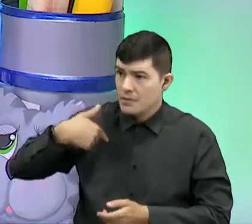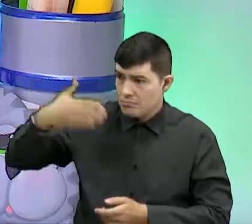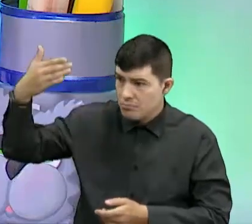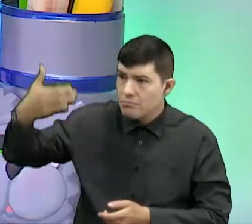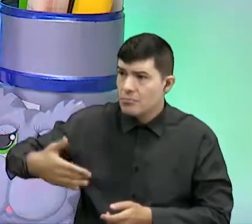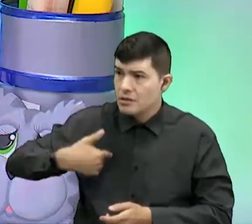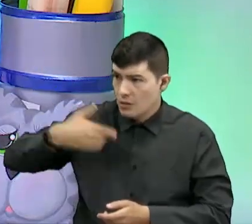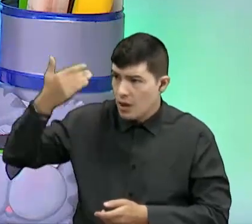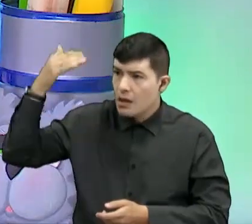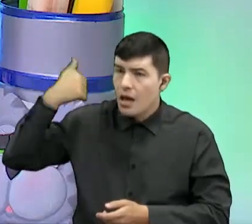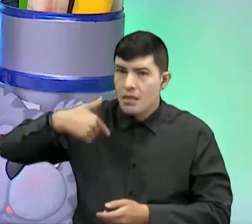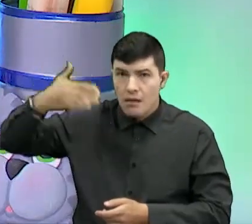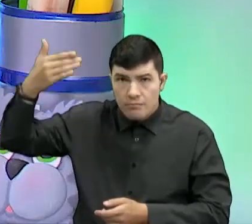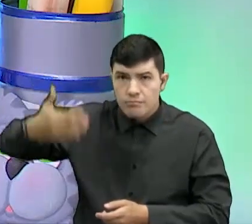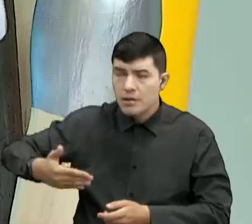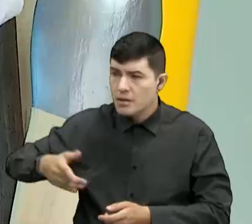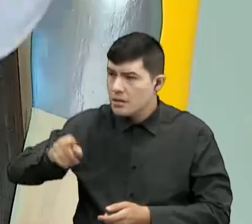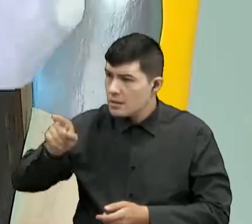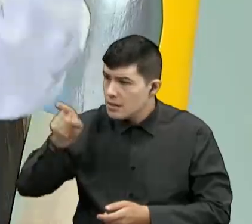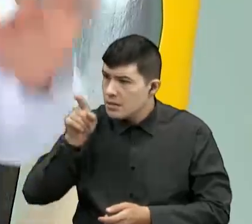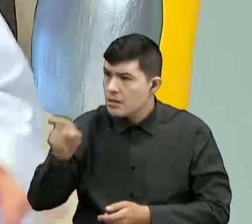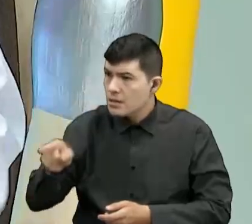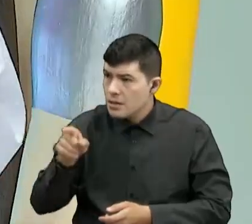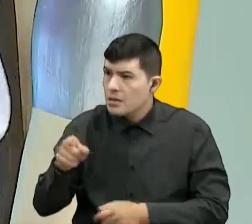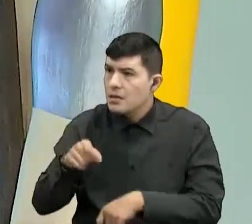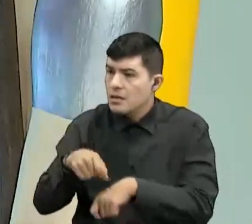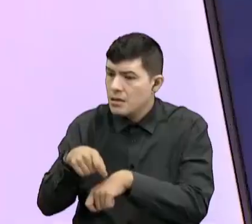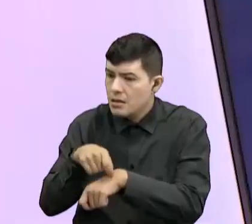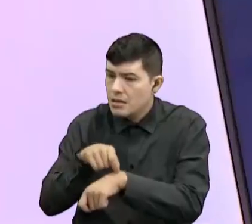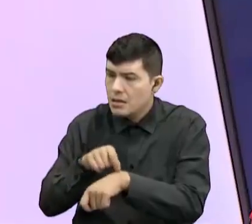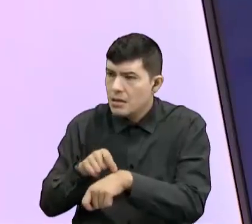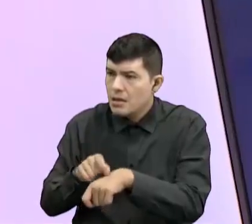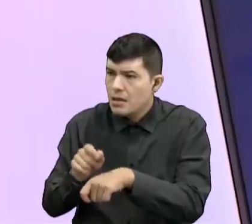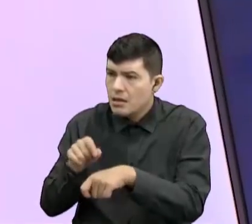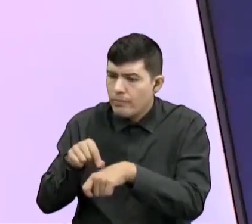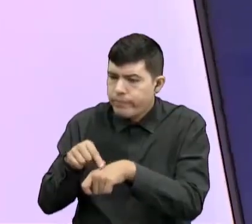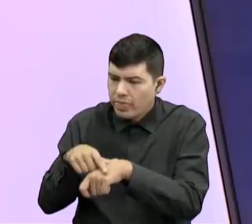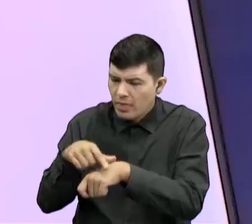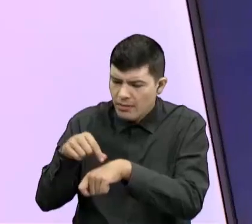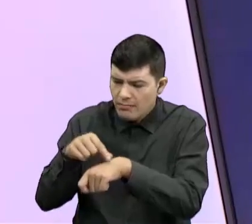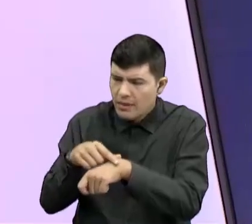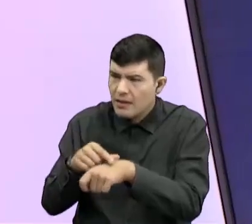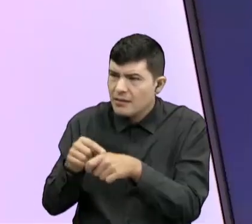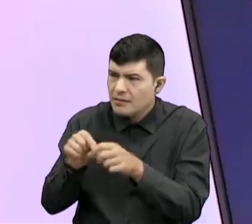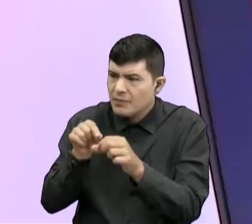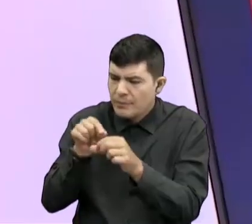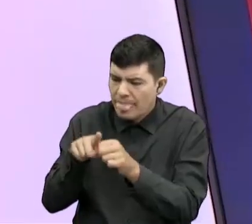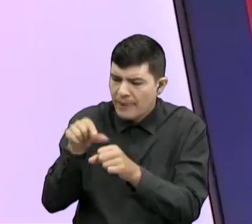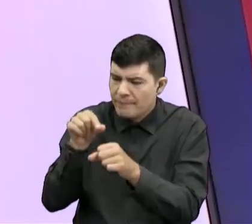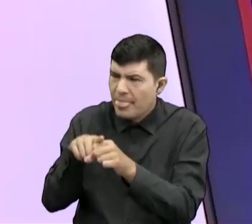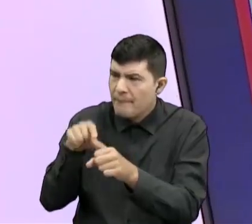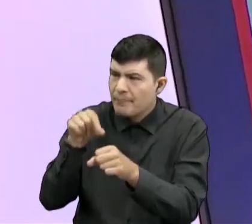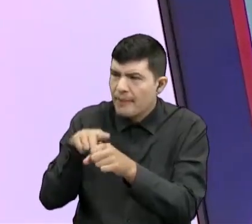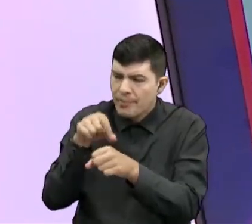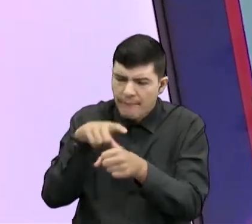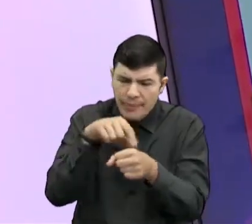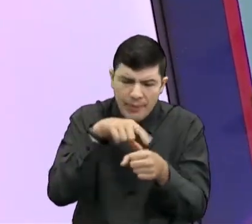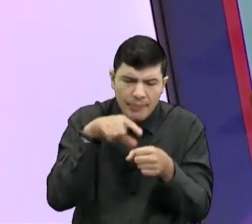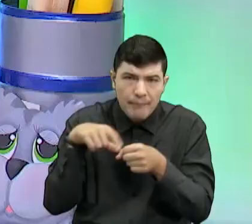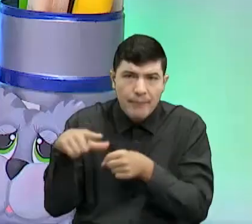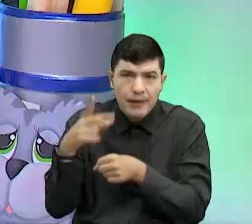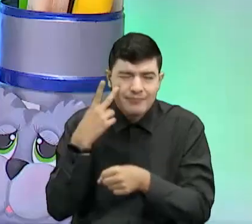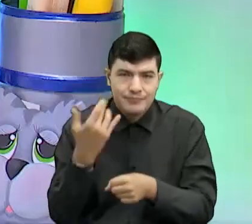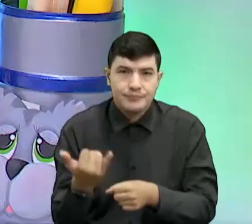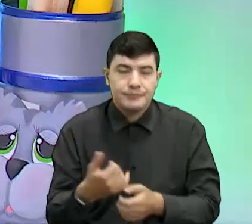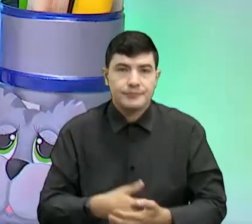Ah, Oiga, usted le está fallando primero la vista, ahora la audición. ¡Hala! ¡Garachas! ¡Qué cosa! No, bueno.